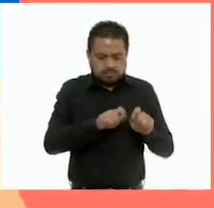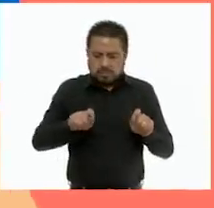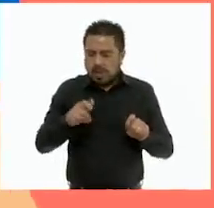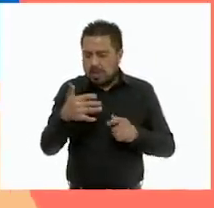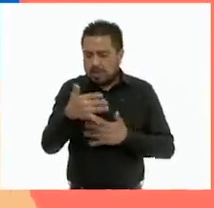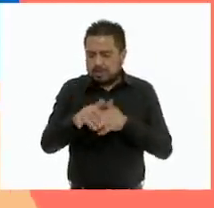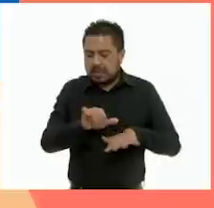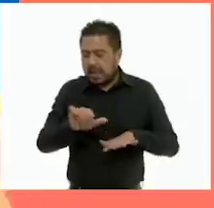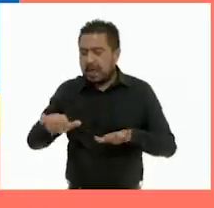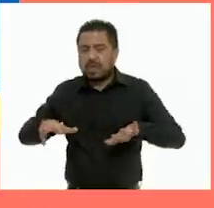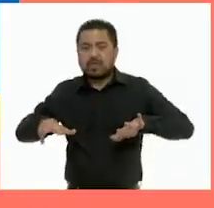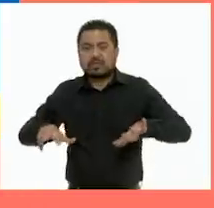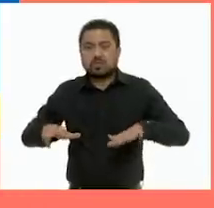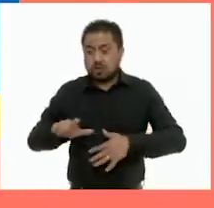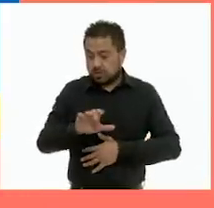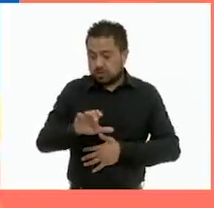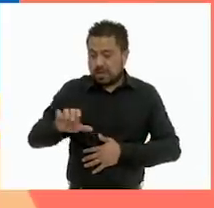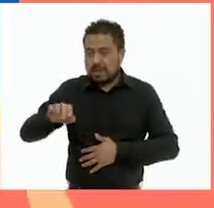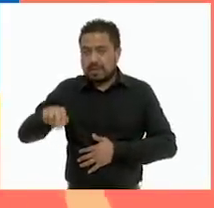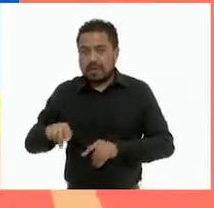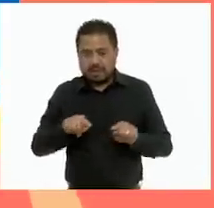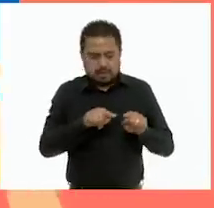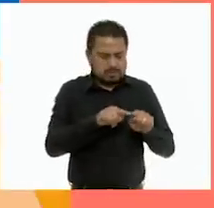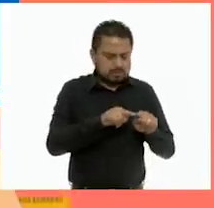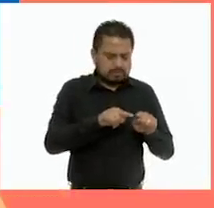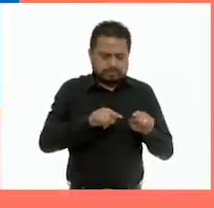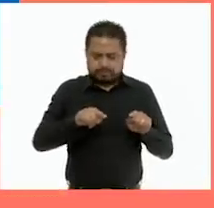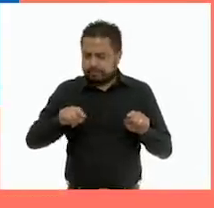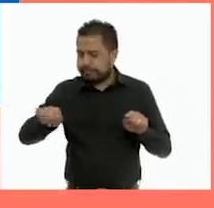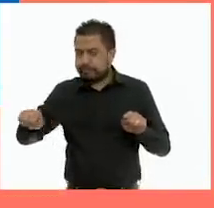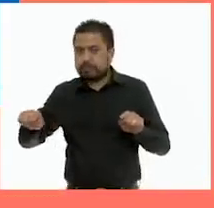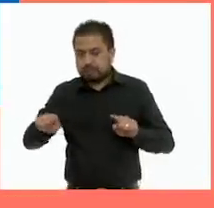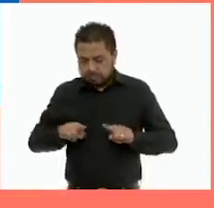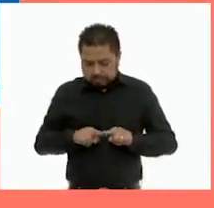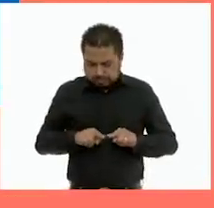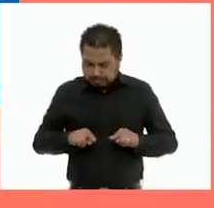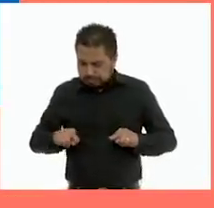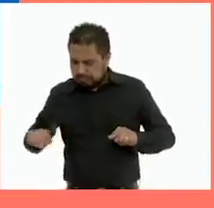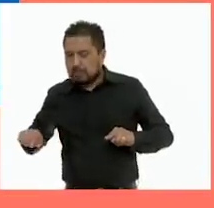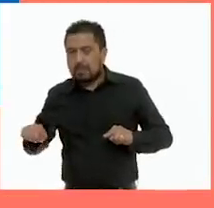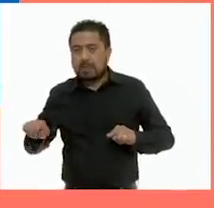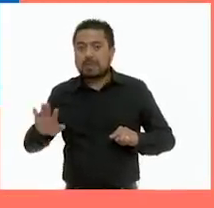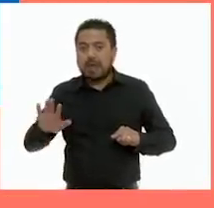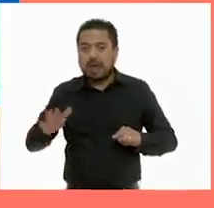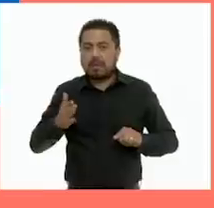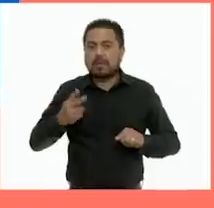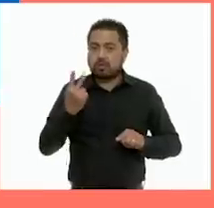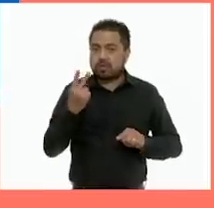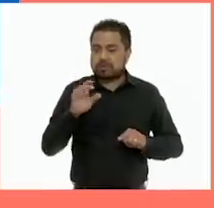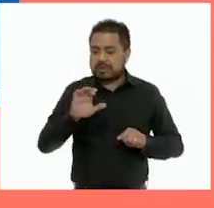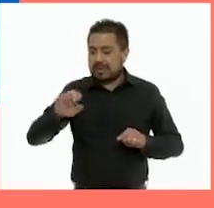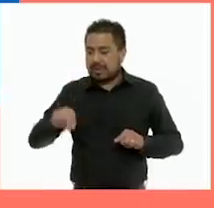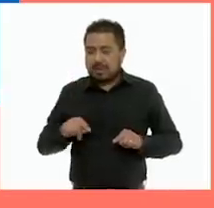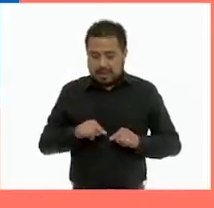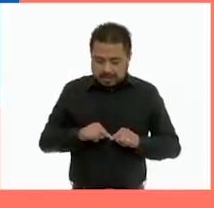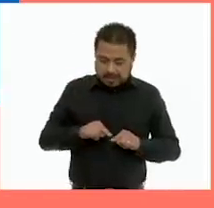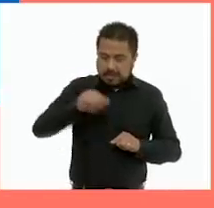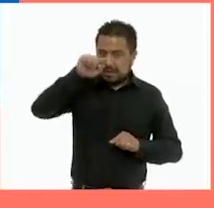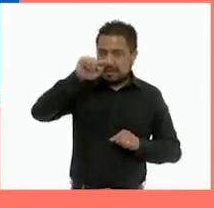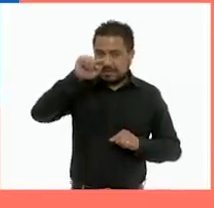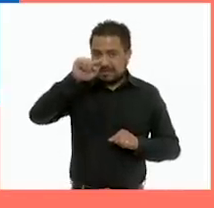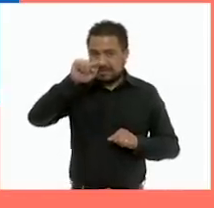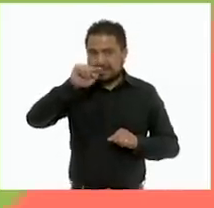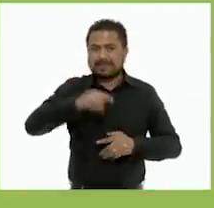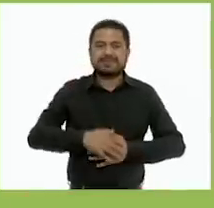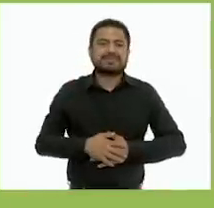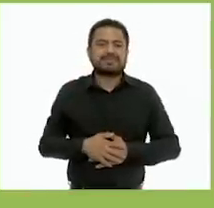15 a 18 centímetros de largo de un lado dejando un margen de 2 centímetros de alto arriba y